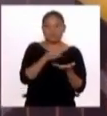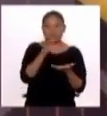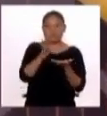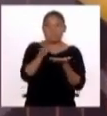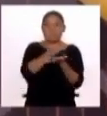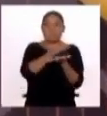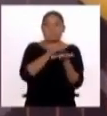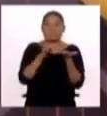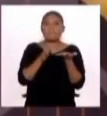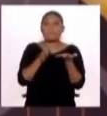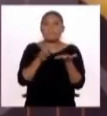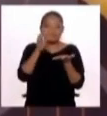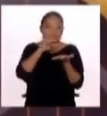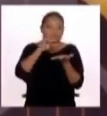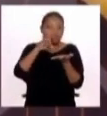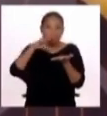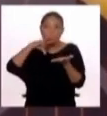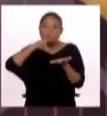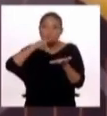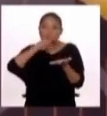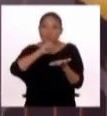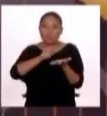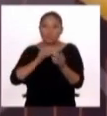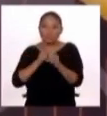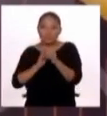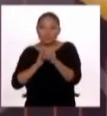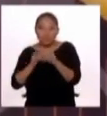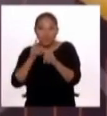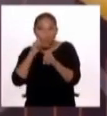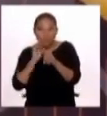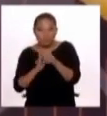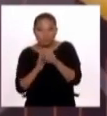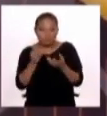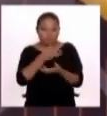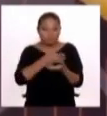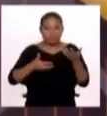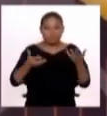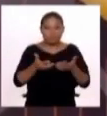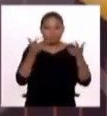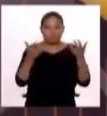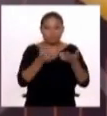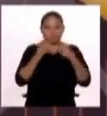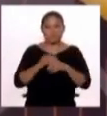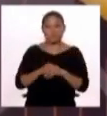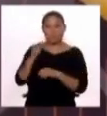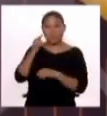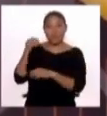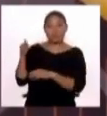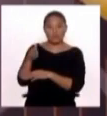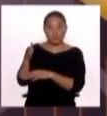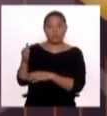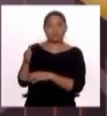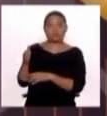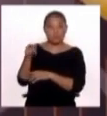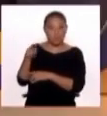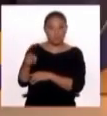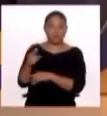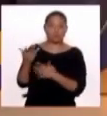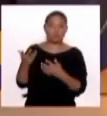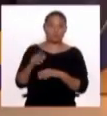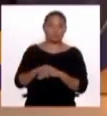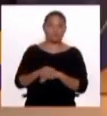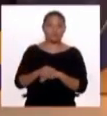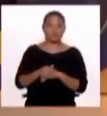con salsita y cebolla, le echa el limoncito también, eso hace que se fije. Los pescados azules, ojo lo que dijo, la anchoveta, que es tan saludable. Claro,